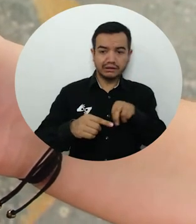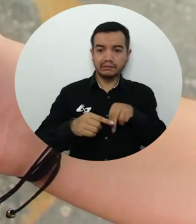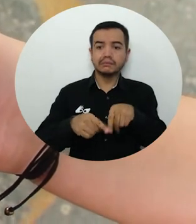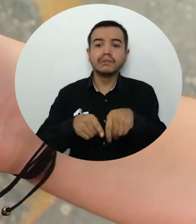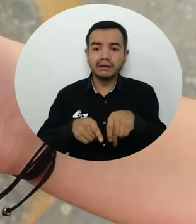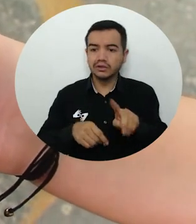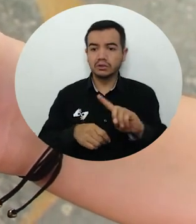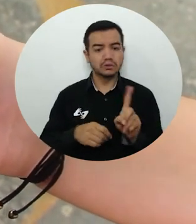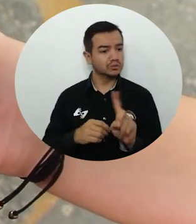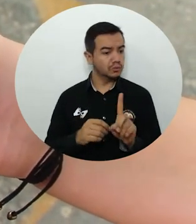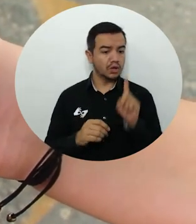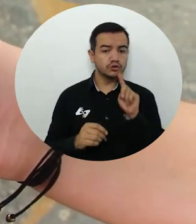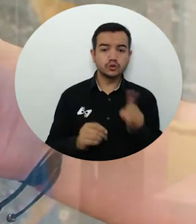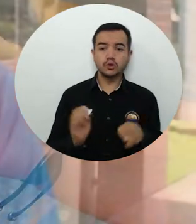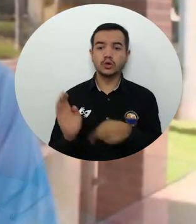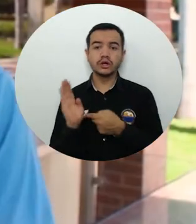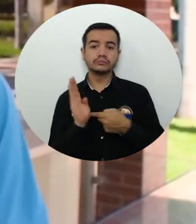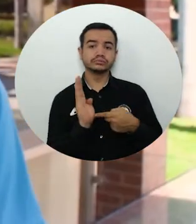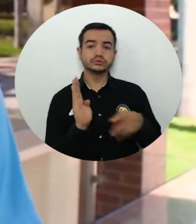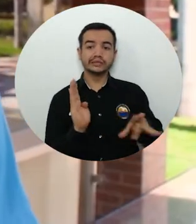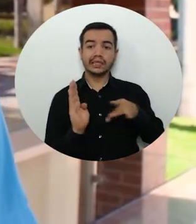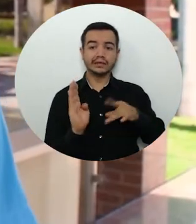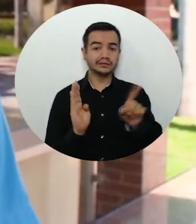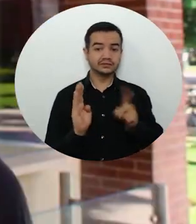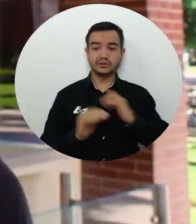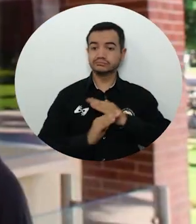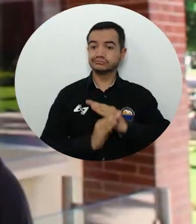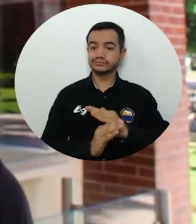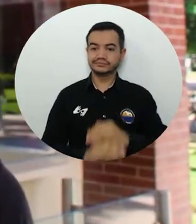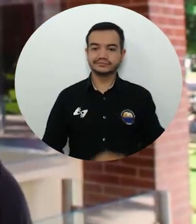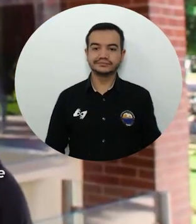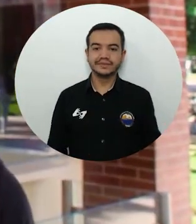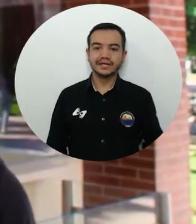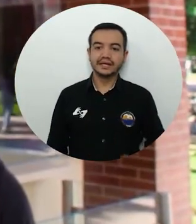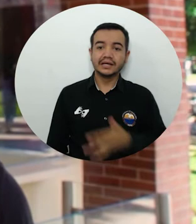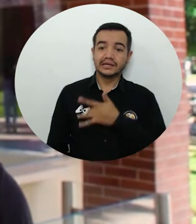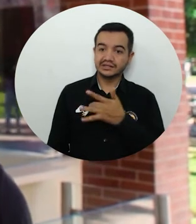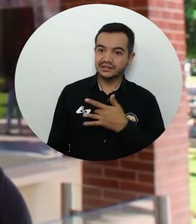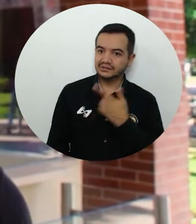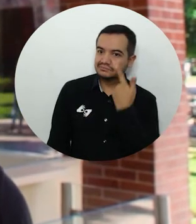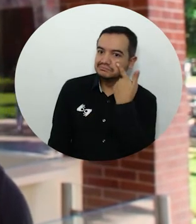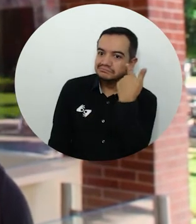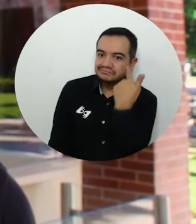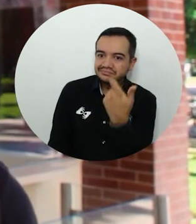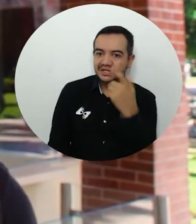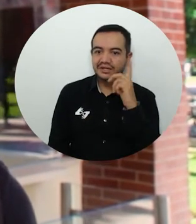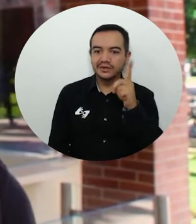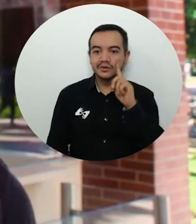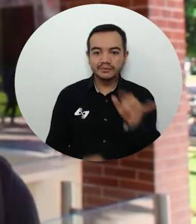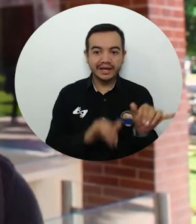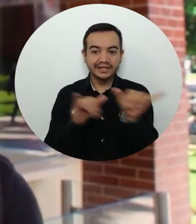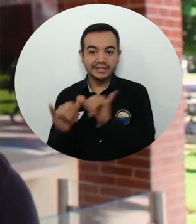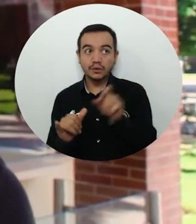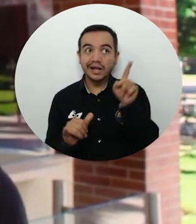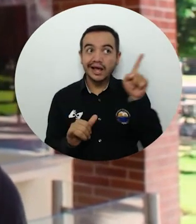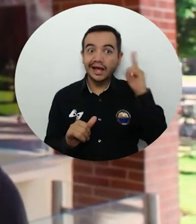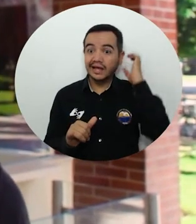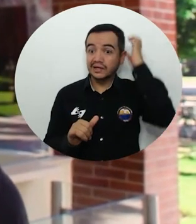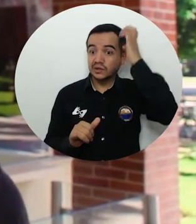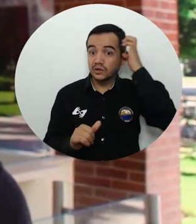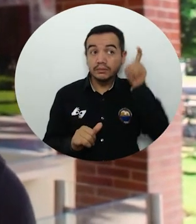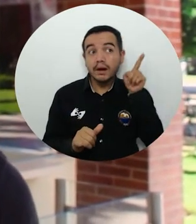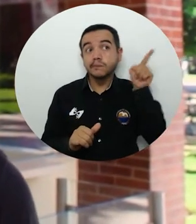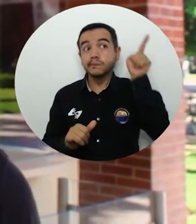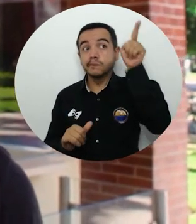disminuiríamos las posibilidades de contagiarnos de COVID. Me parece muy innovador, ya que esto nos asemeja a universidades